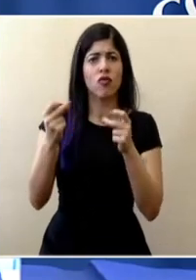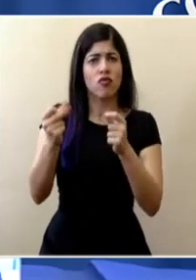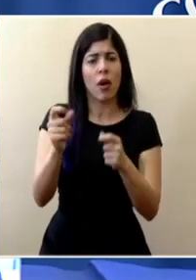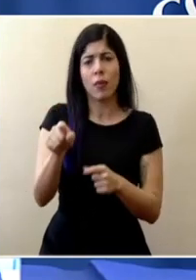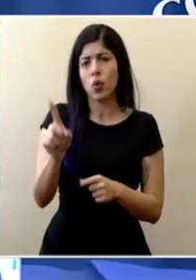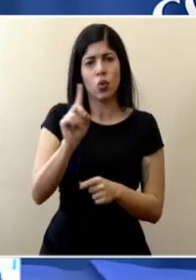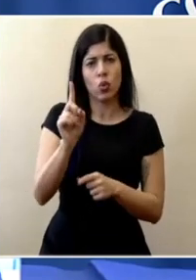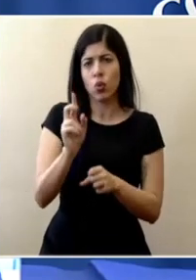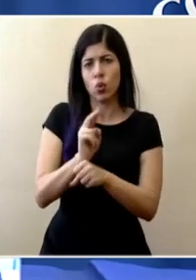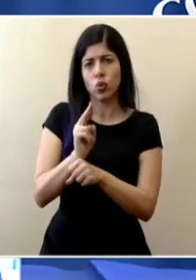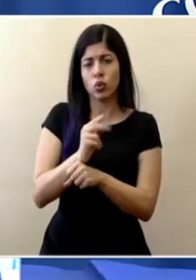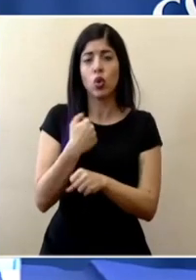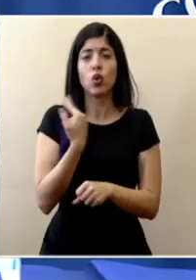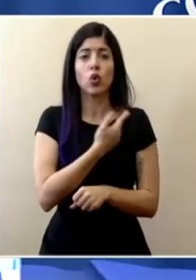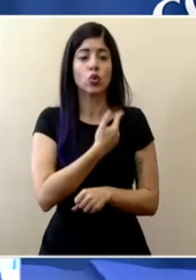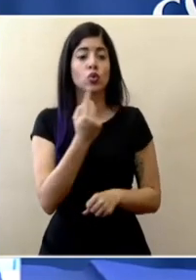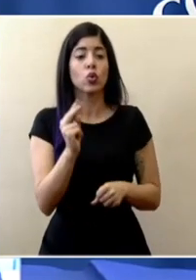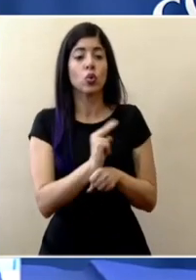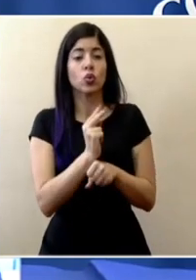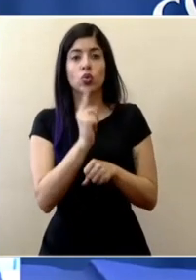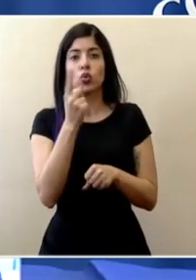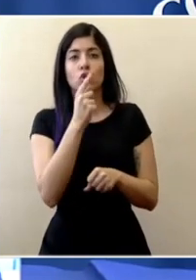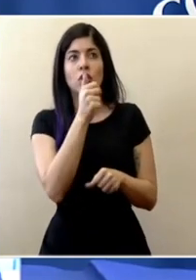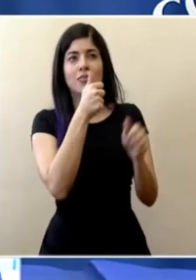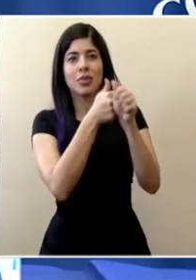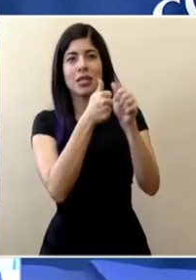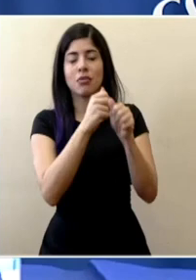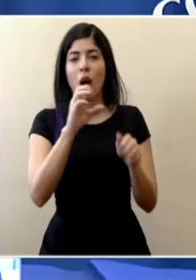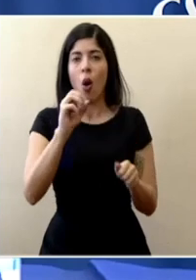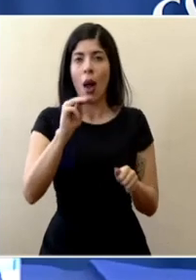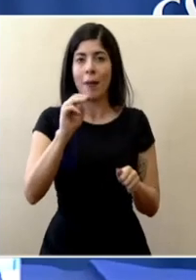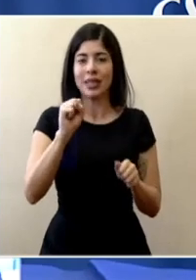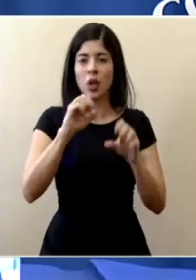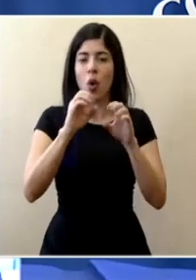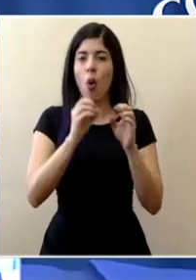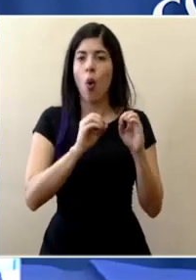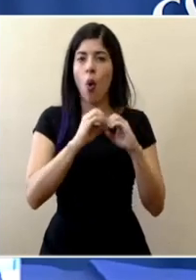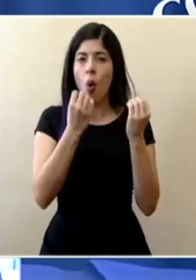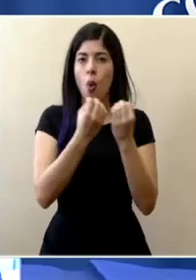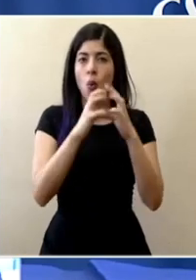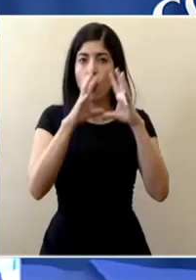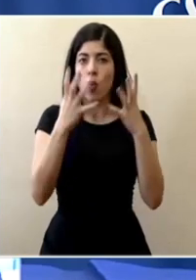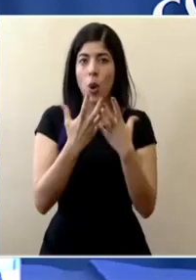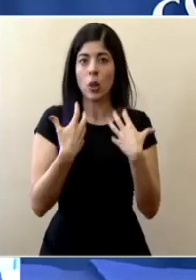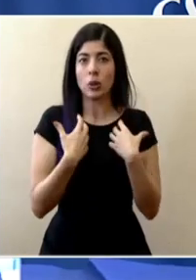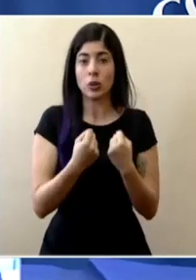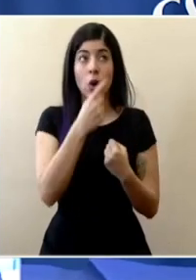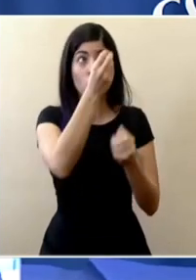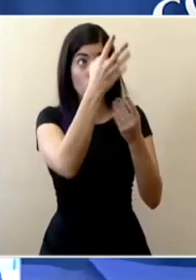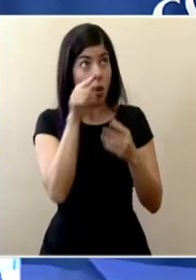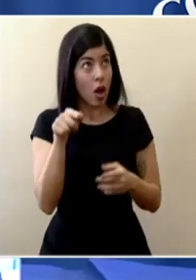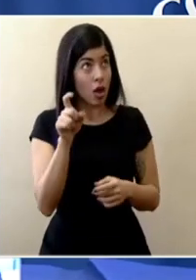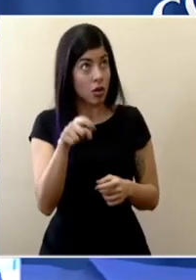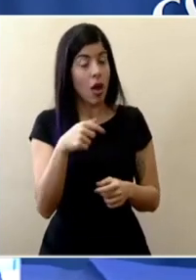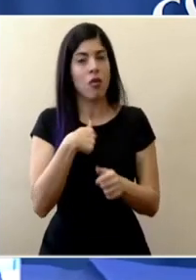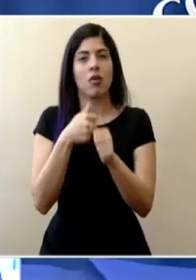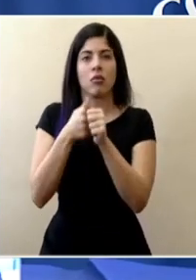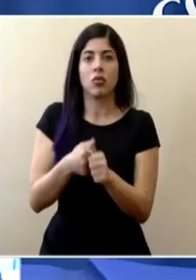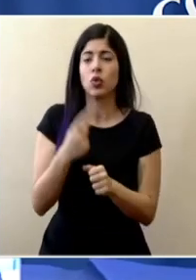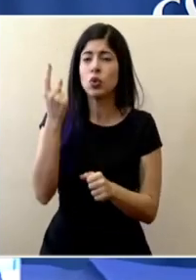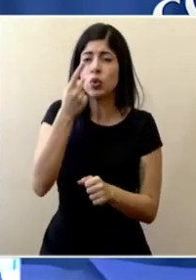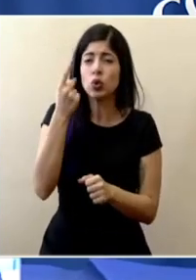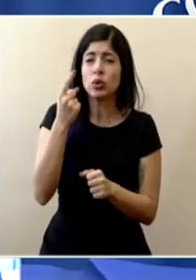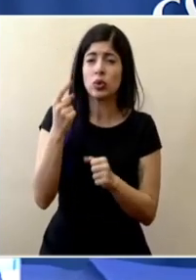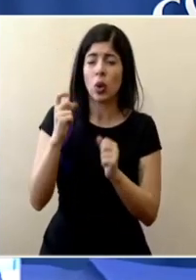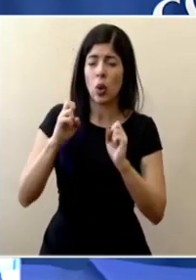estado usando lo que ya la misma Organización Mundial de la Salud ha dicho que se puede usar y los que han cumplido con estándares